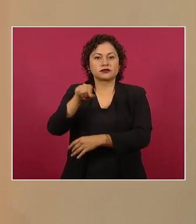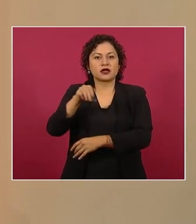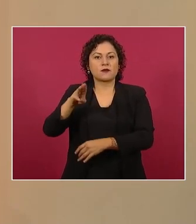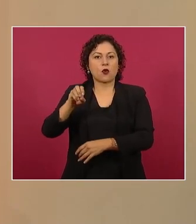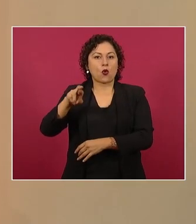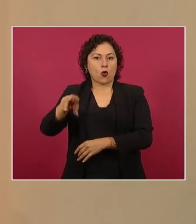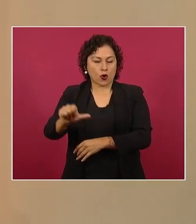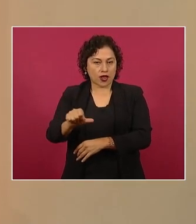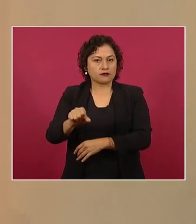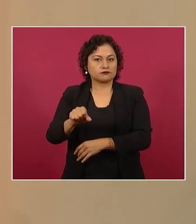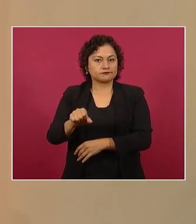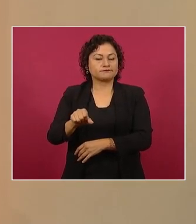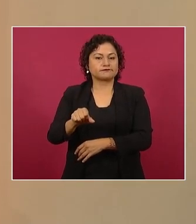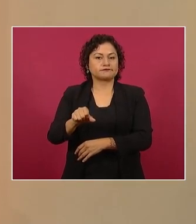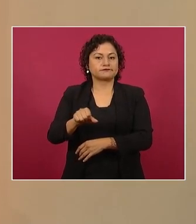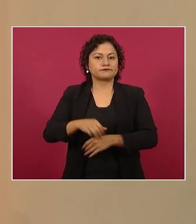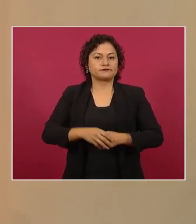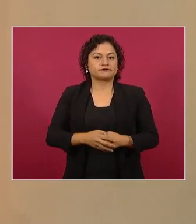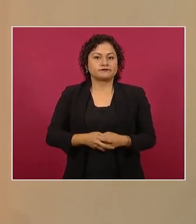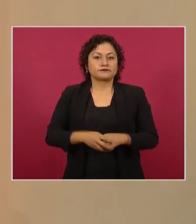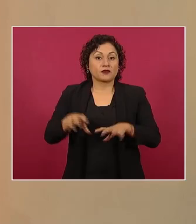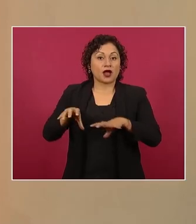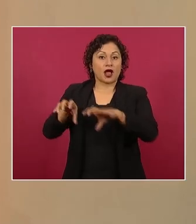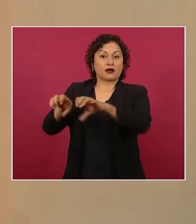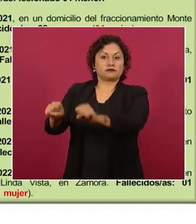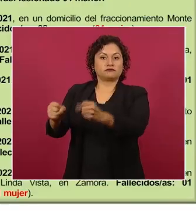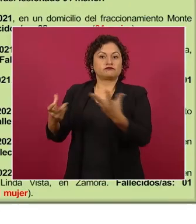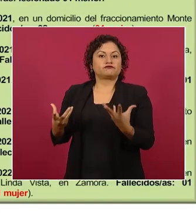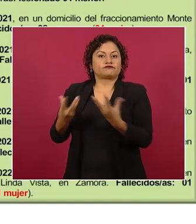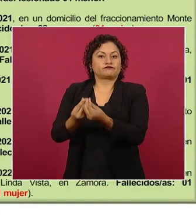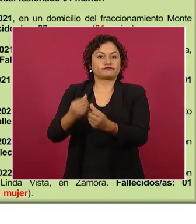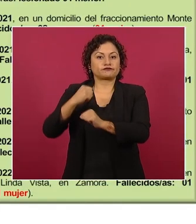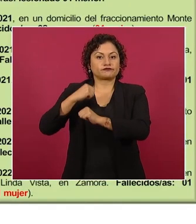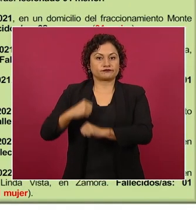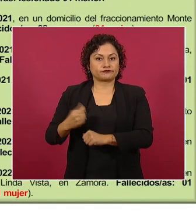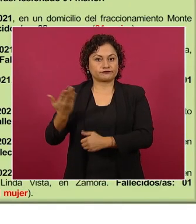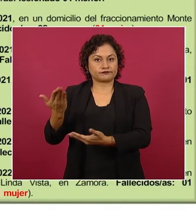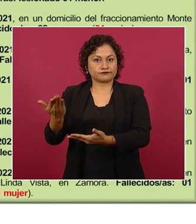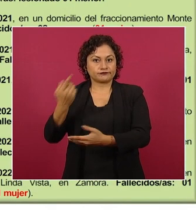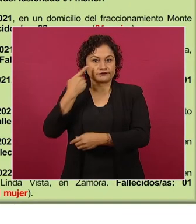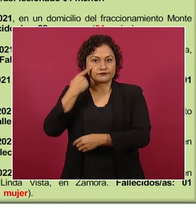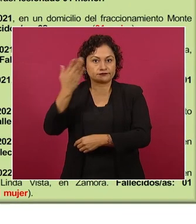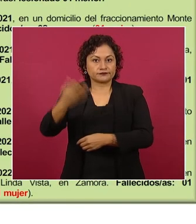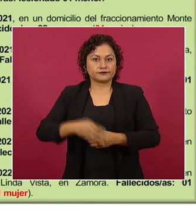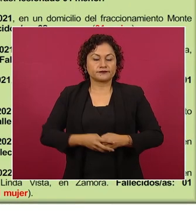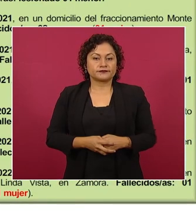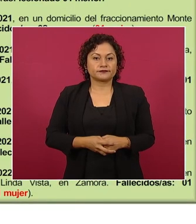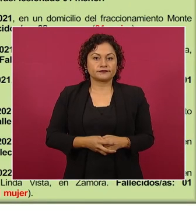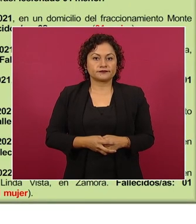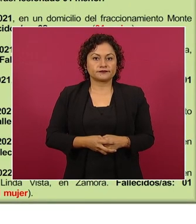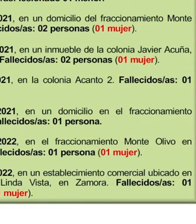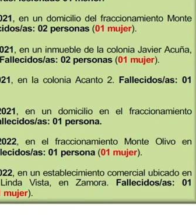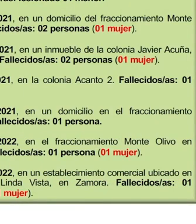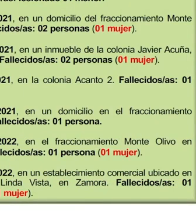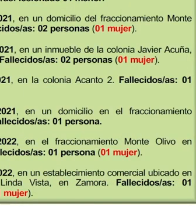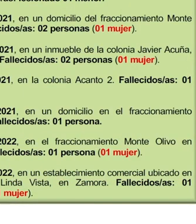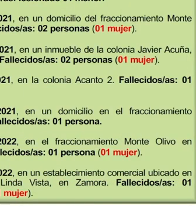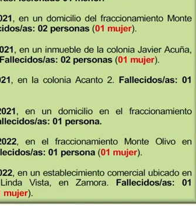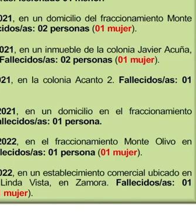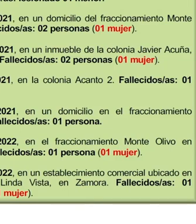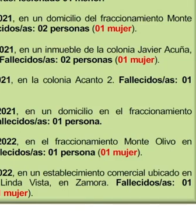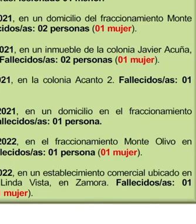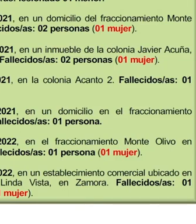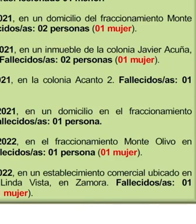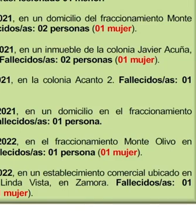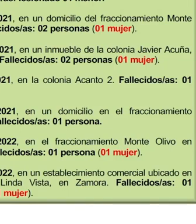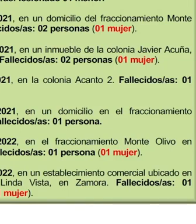acción coordinada entre la Fiscalía de Michoacán, la Secretaría de Seguridad Pública, la Policía de Zamora, con